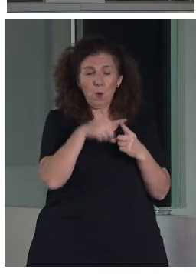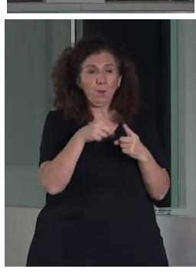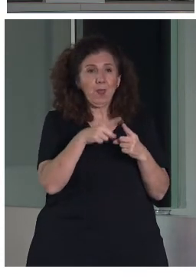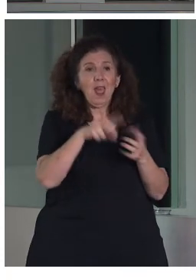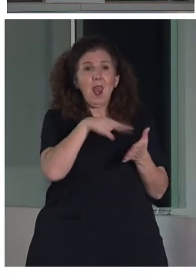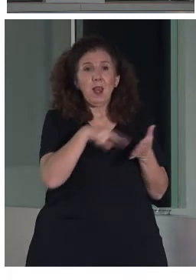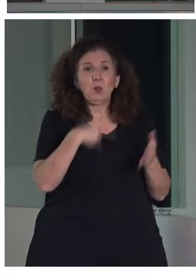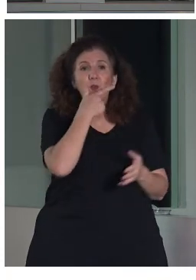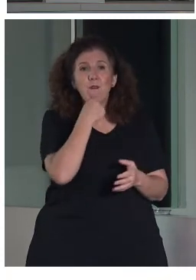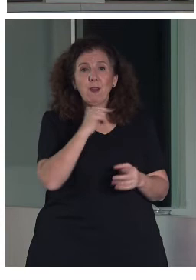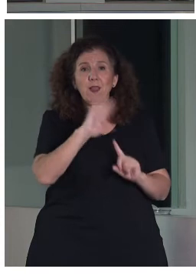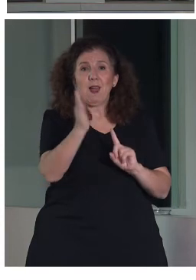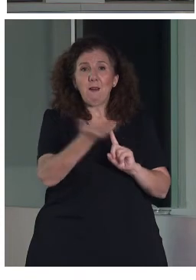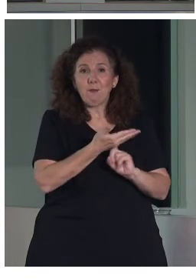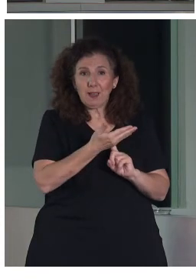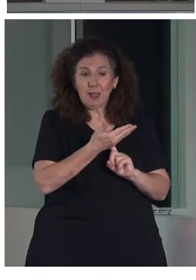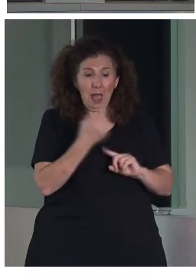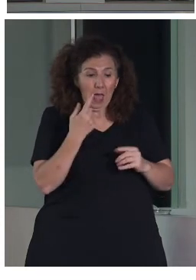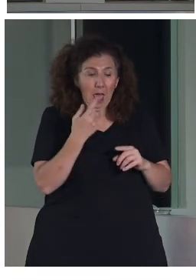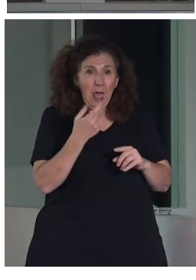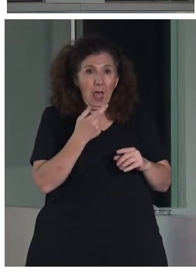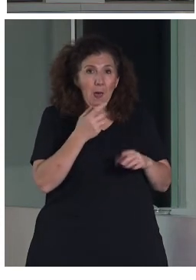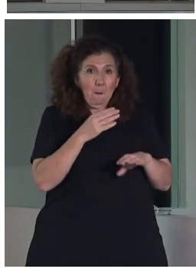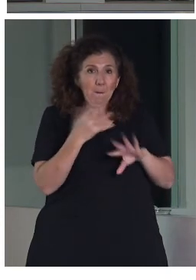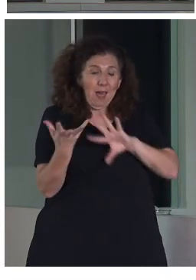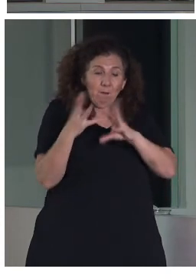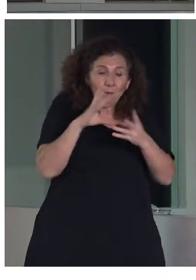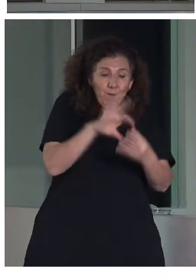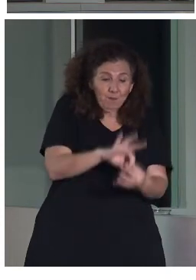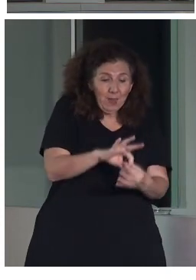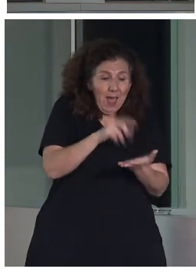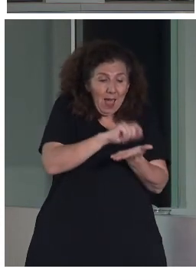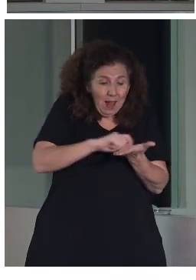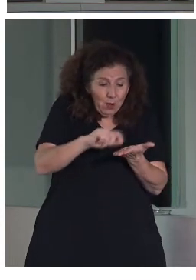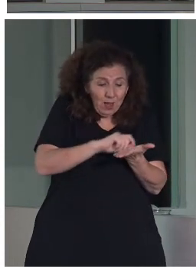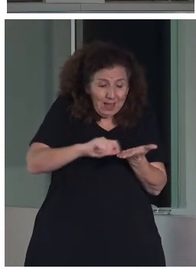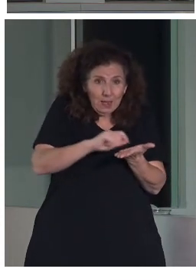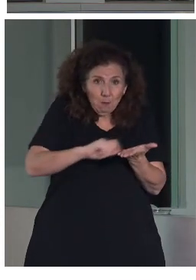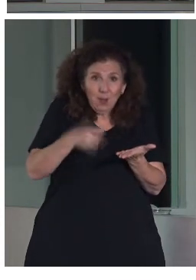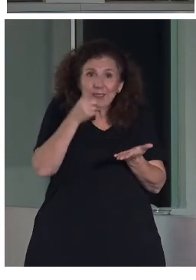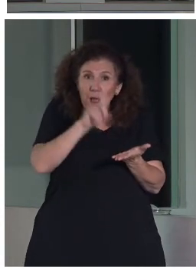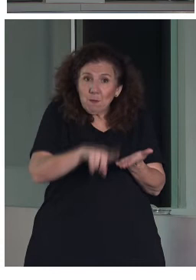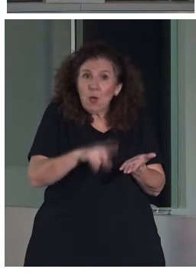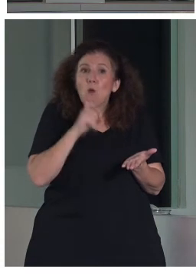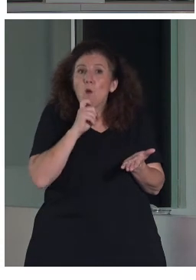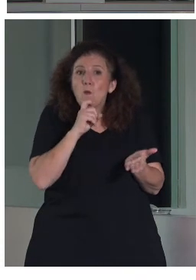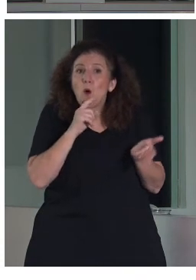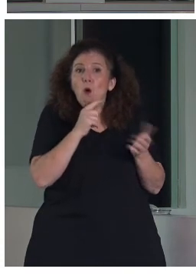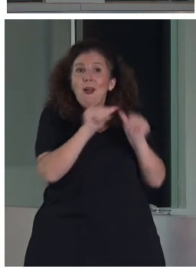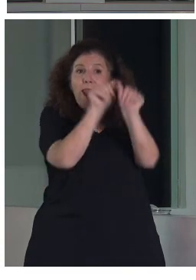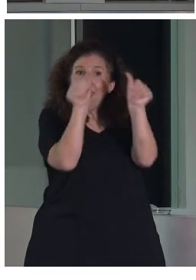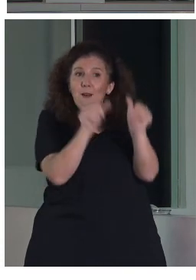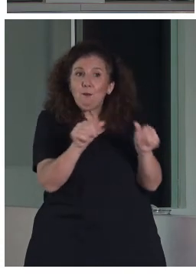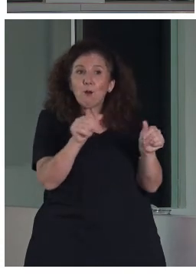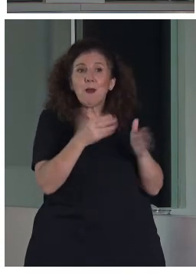lectura fácil afecta tanto a lo que escribimos como a la forma en que está presentado lo que escribimos. Es decir,